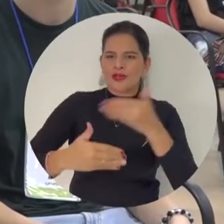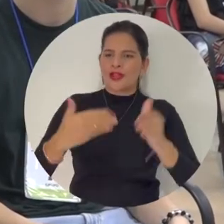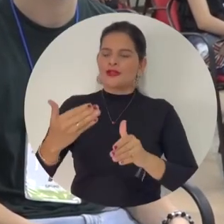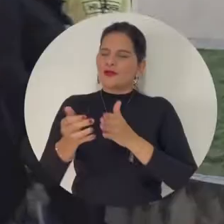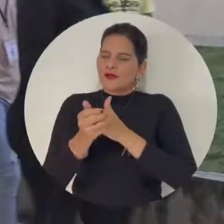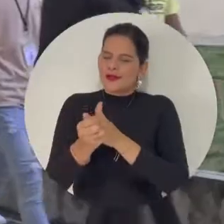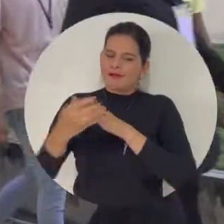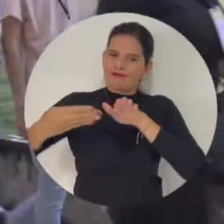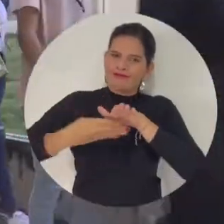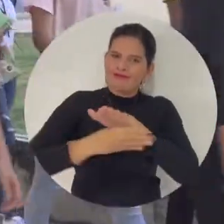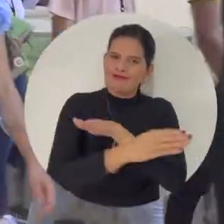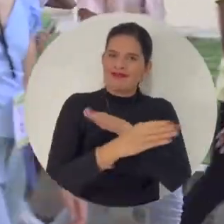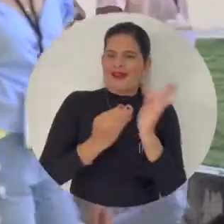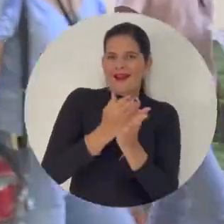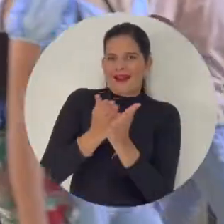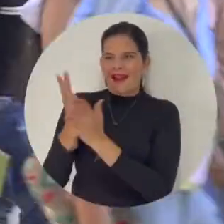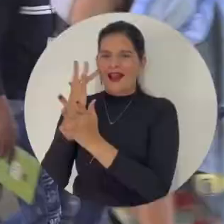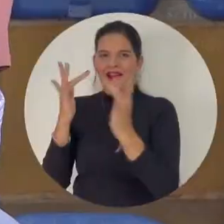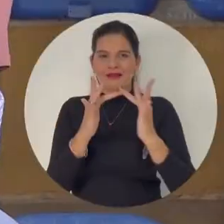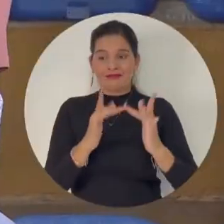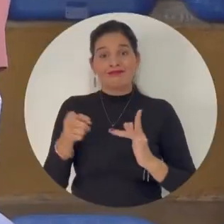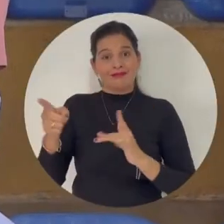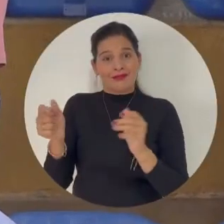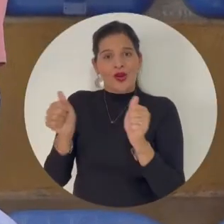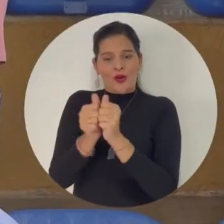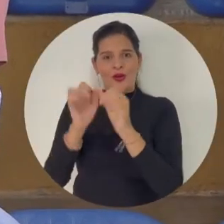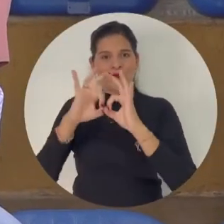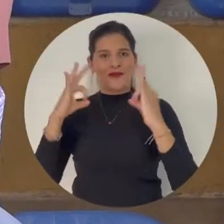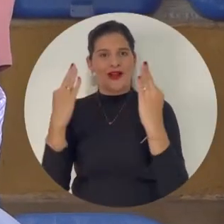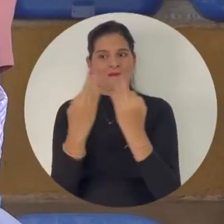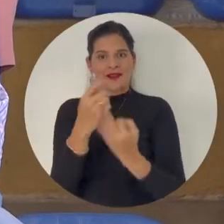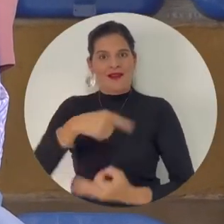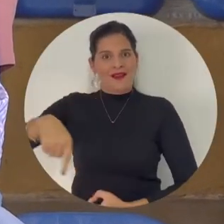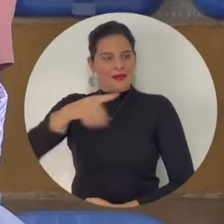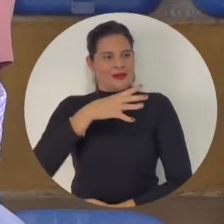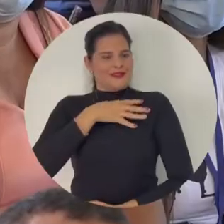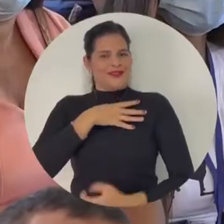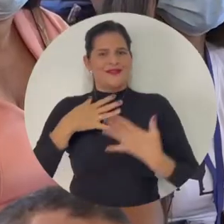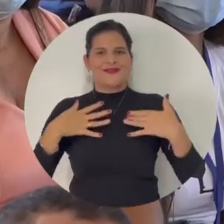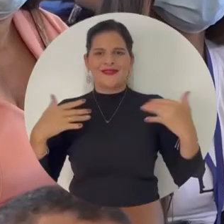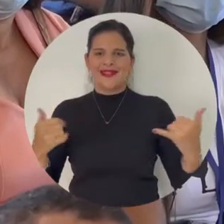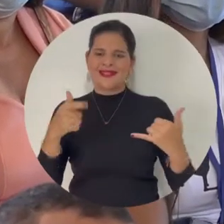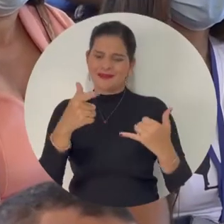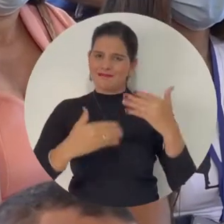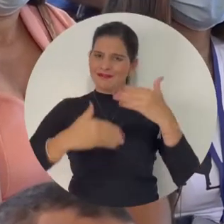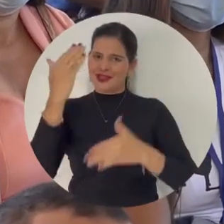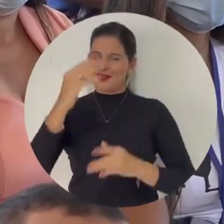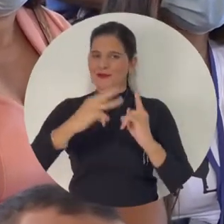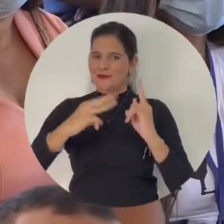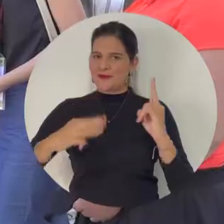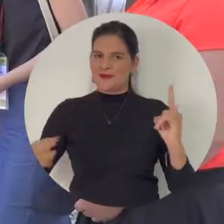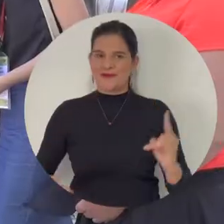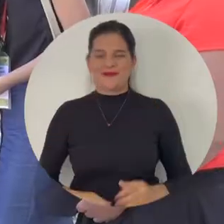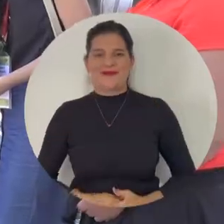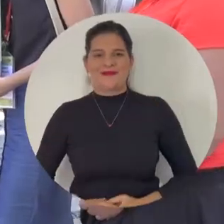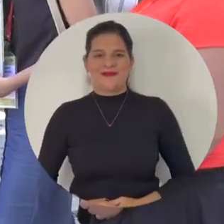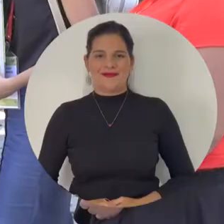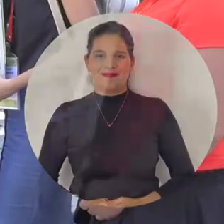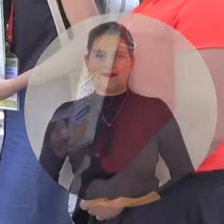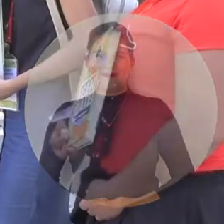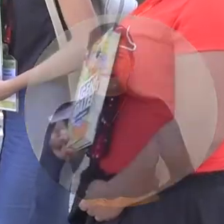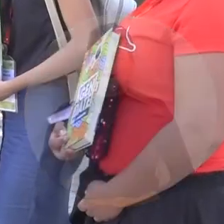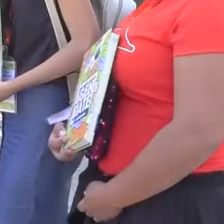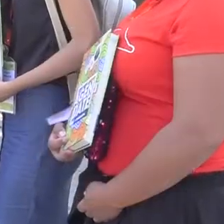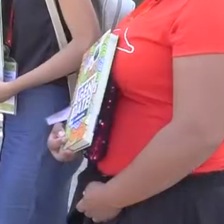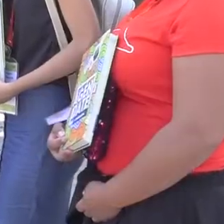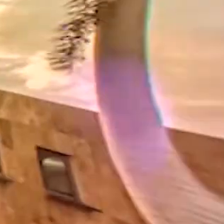selección y admisión a sus carreras profesionales, con la compañía de sus familiares, quienes también viven la emoción por la nueva etapa que inician en